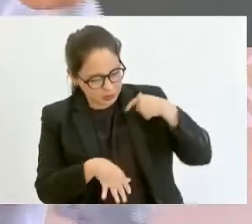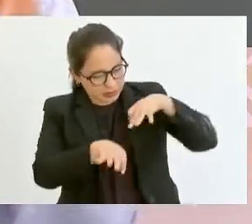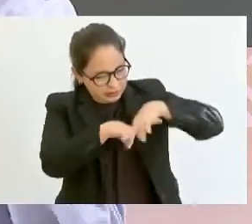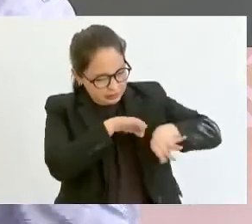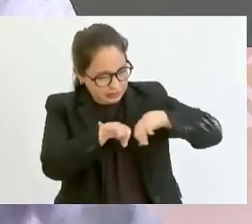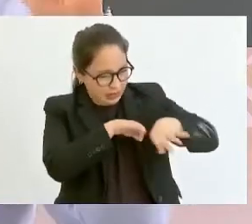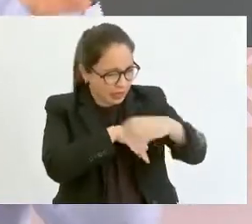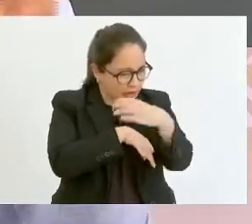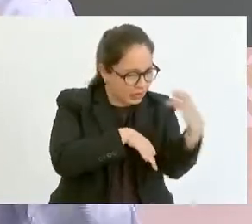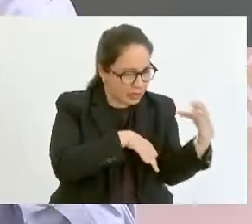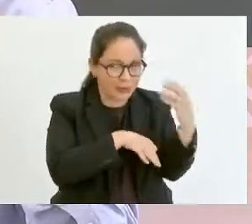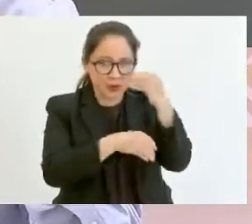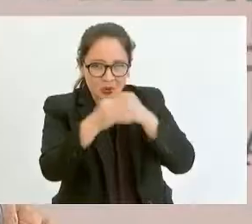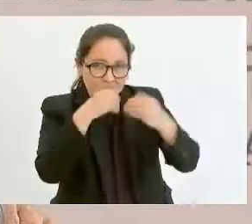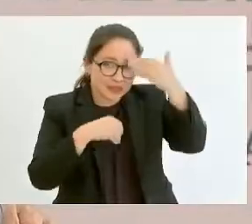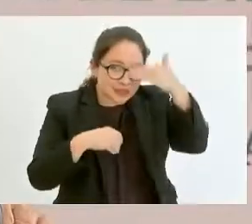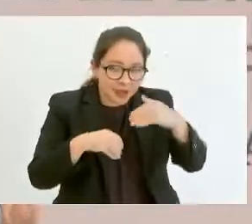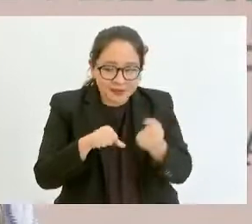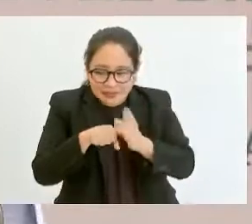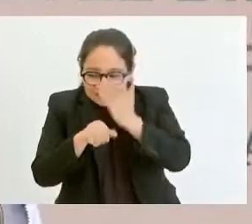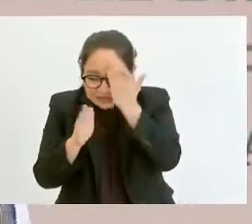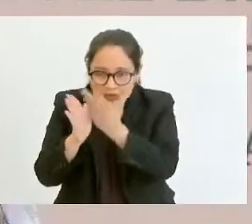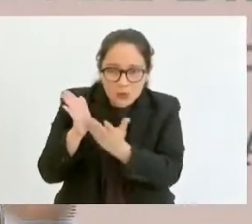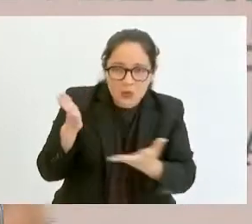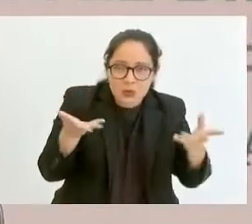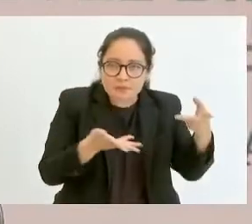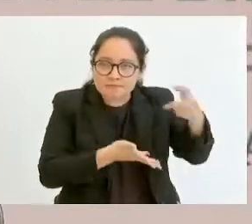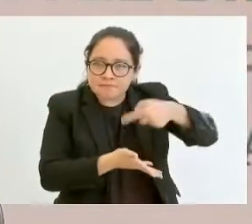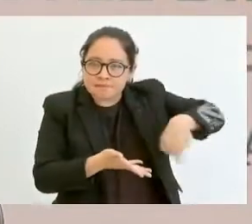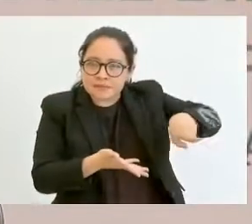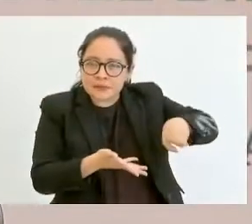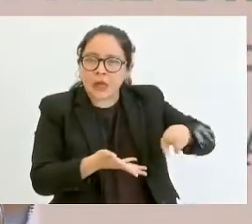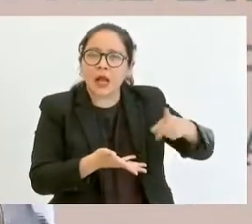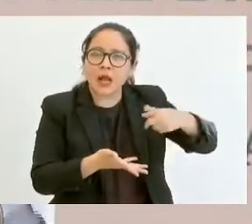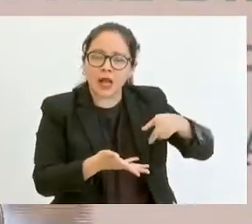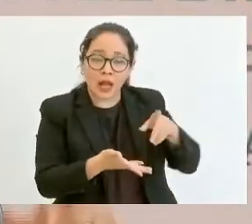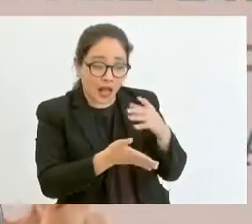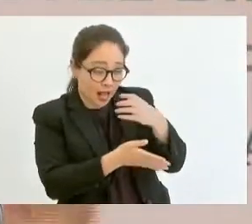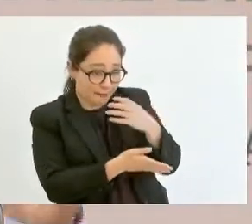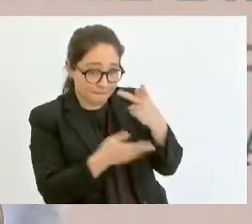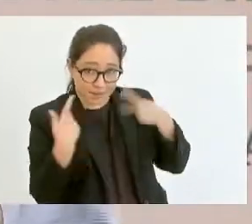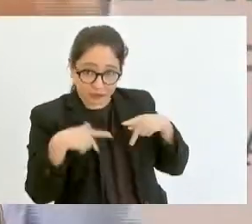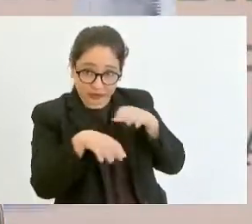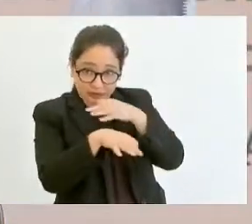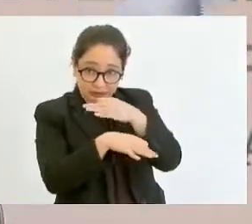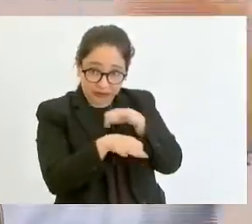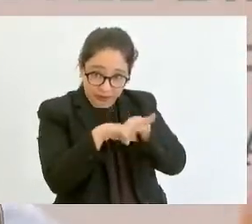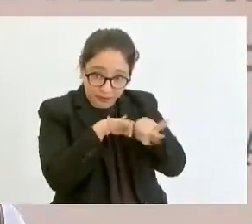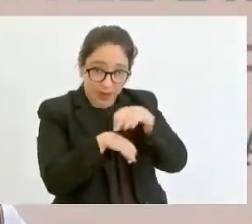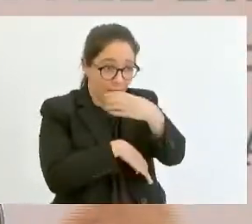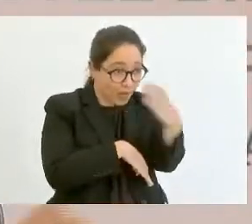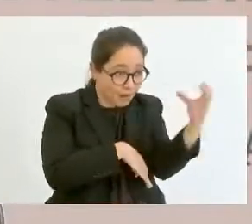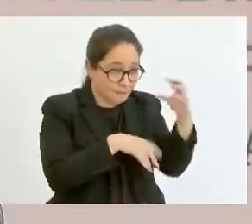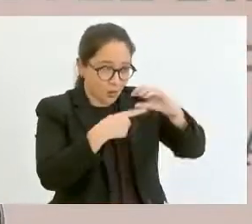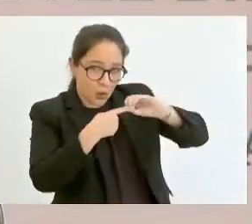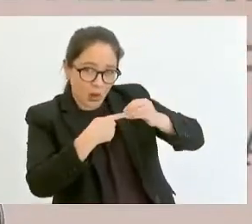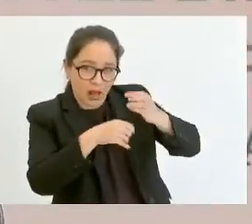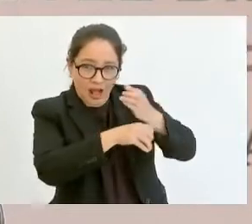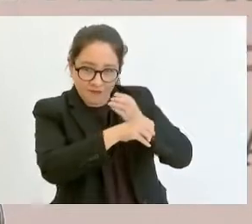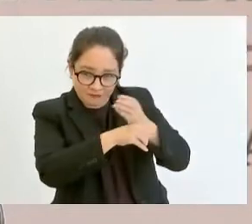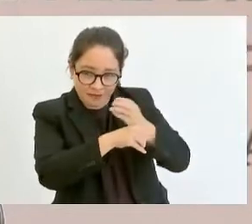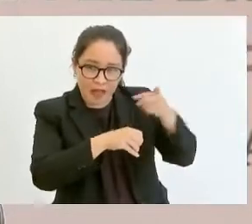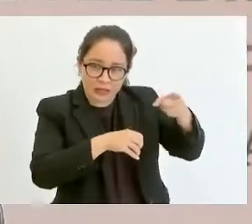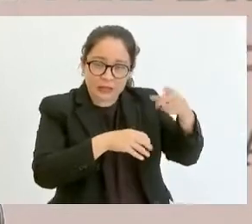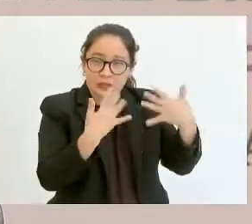en el marco de la pandemia. El apoyo a los cafetubultores ha sido muy importante frente a la caída de los precios